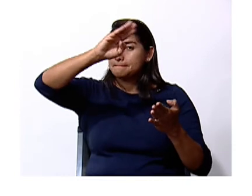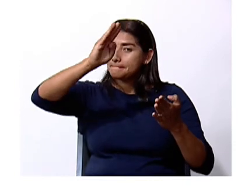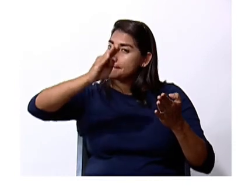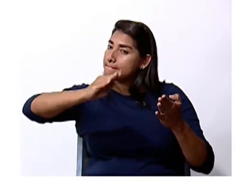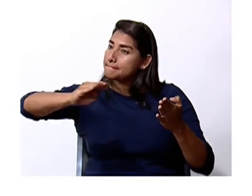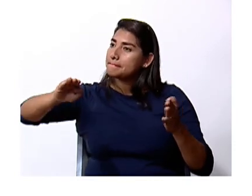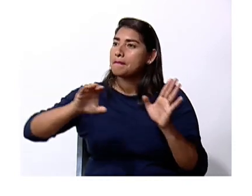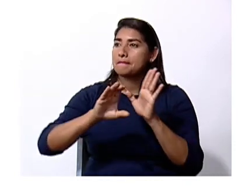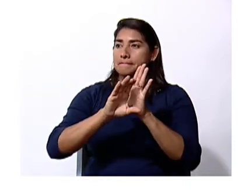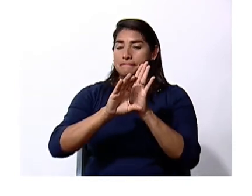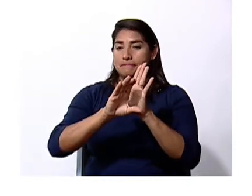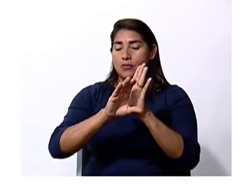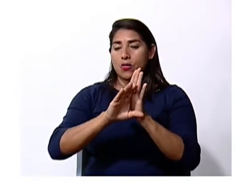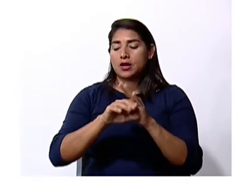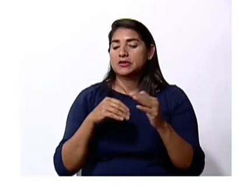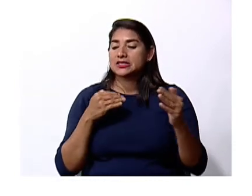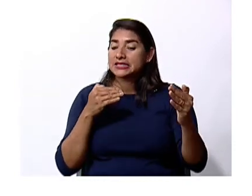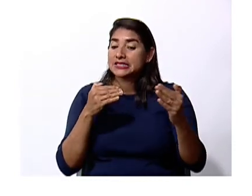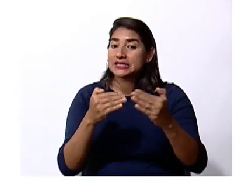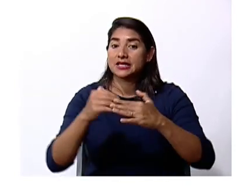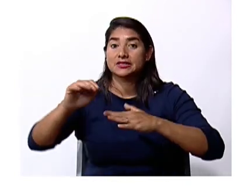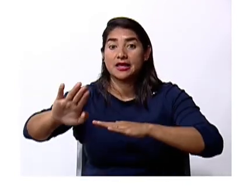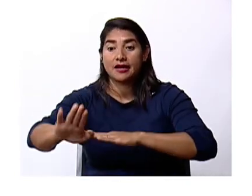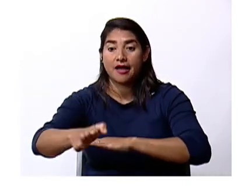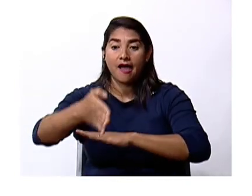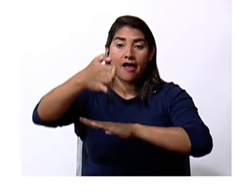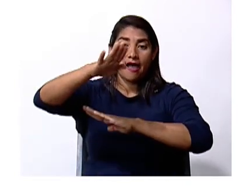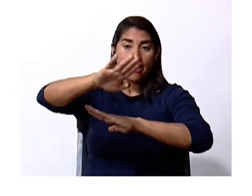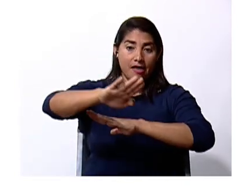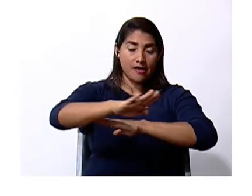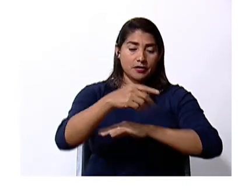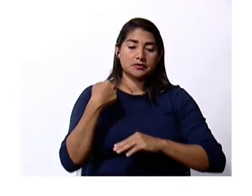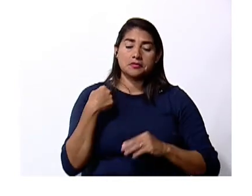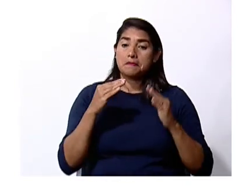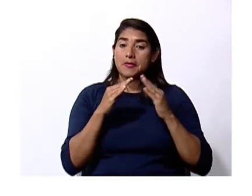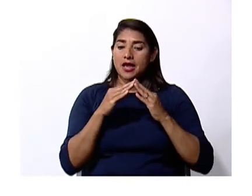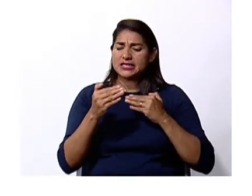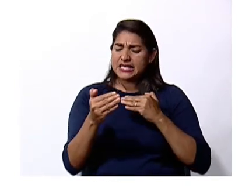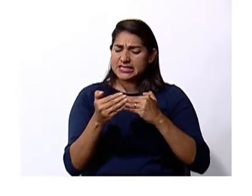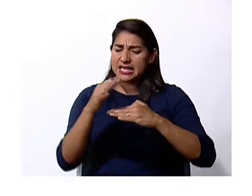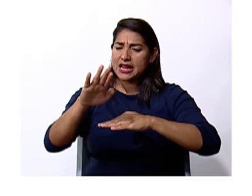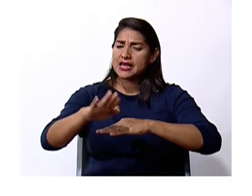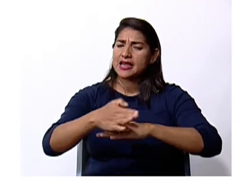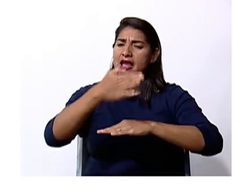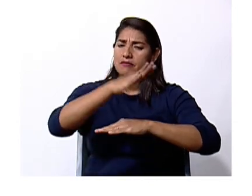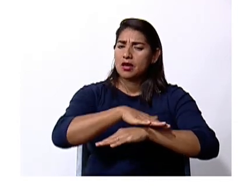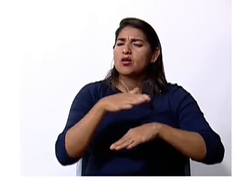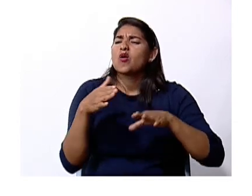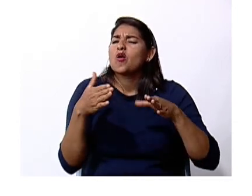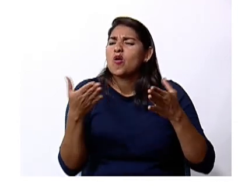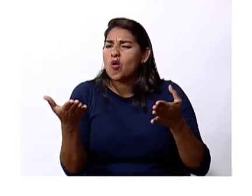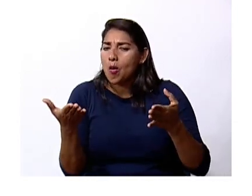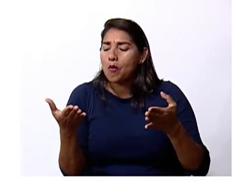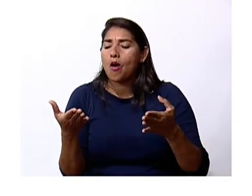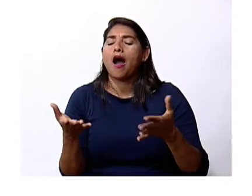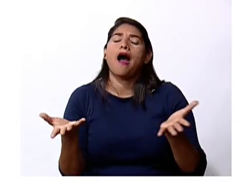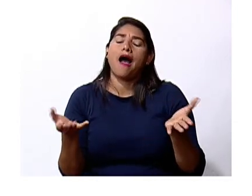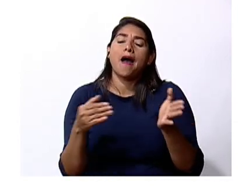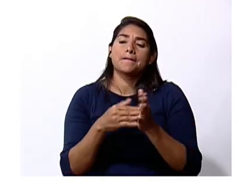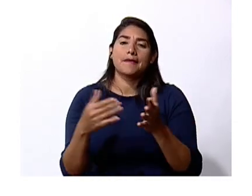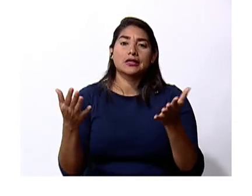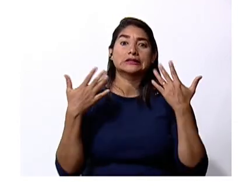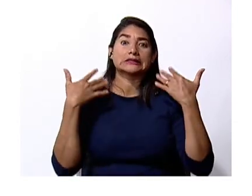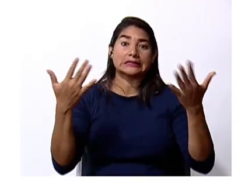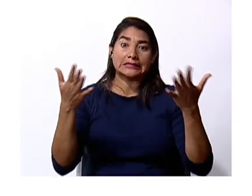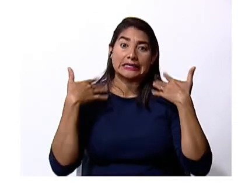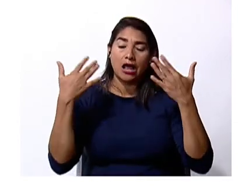por ejemplo la cercanía del mar si nosotros vivimos cerca del mar vamos a tener mucho más calor